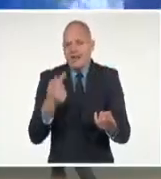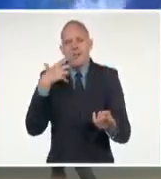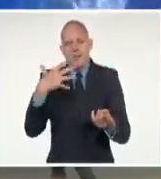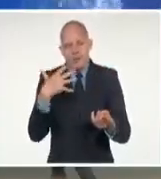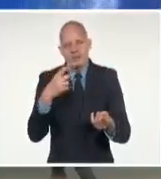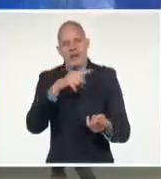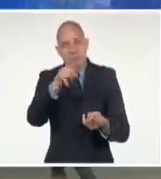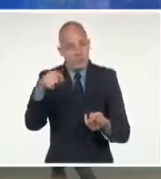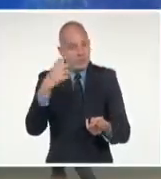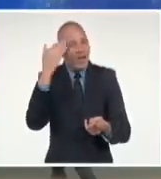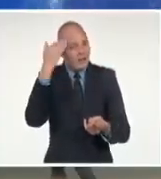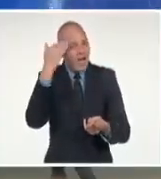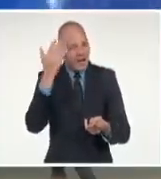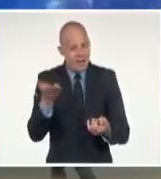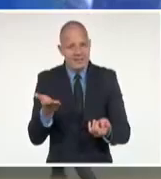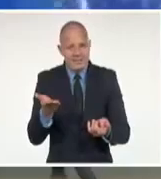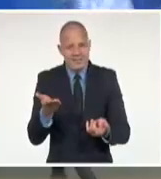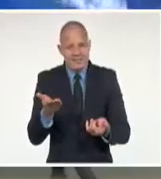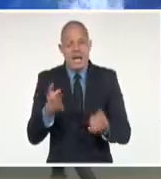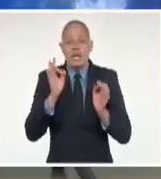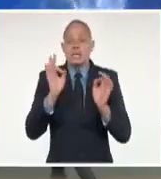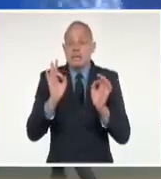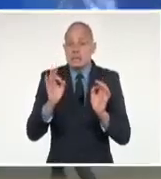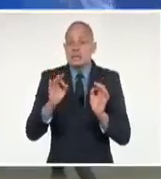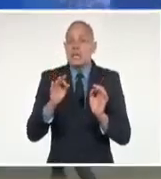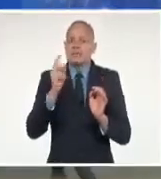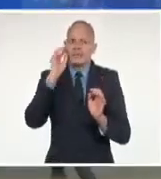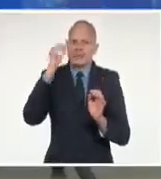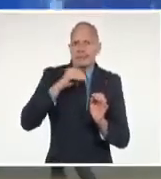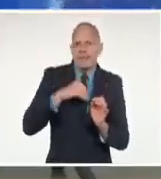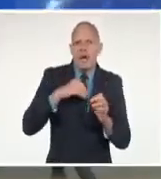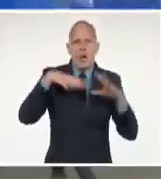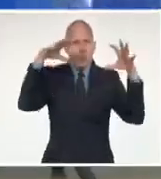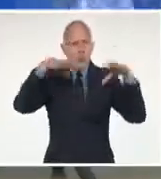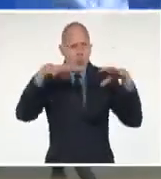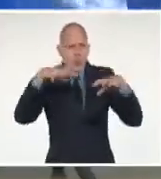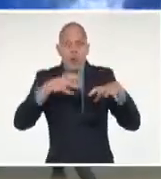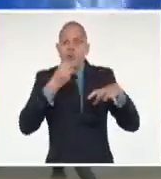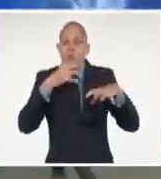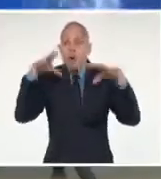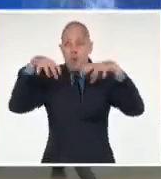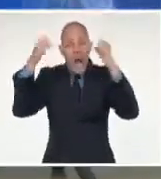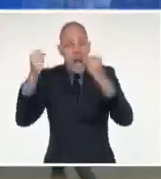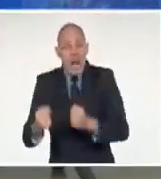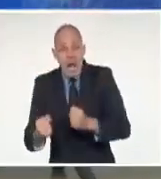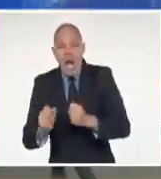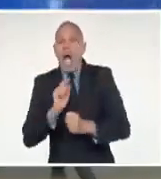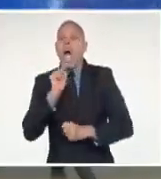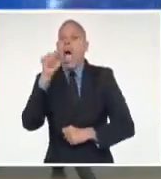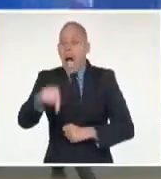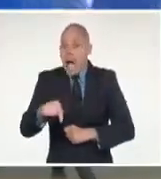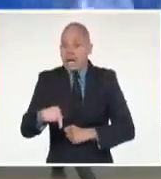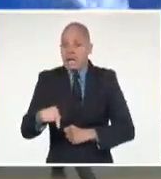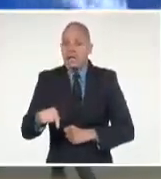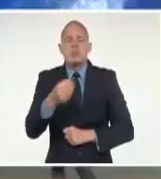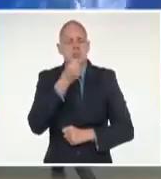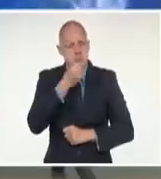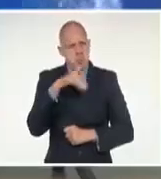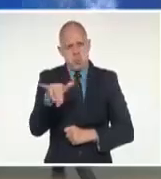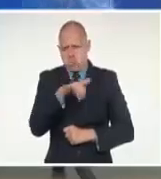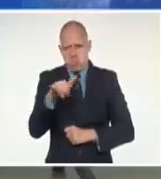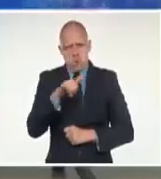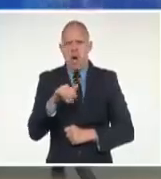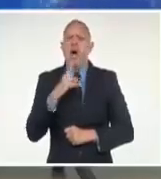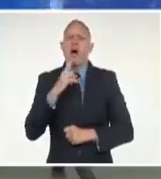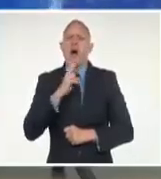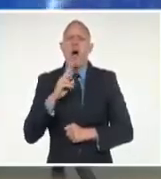precaución, porque siempre que hay lluvia, y siempre que hay posibilidad de lluvia fuerte, hay posibilidad de inundaciones. Por lo tanto, es el